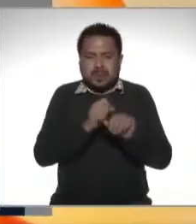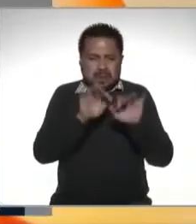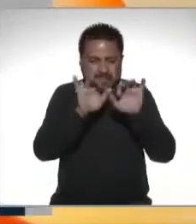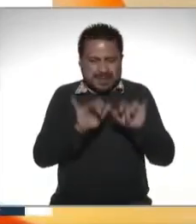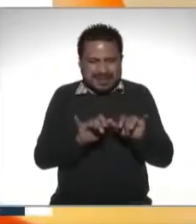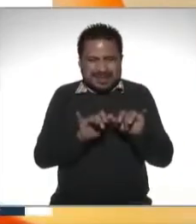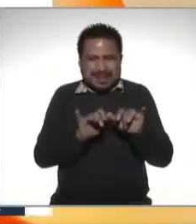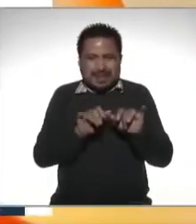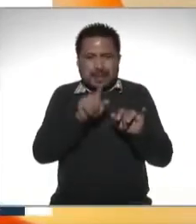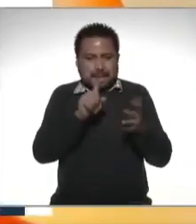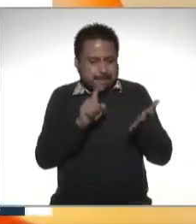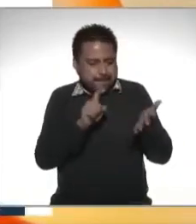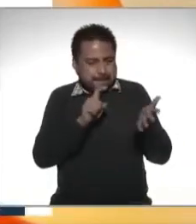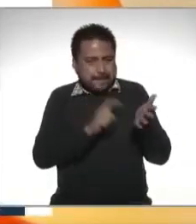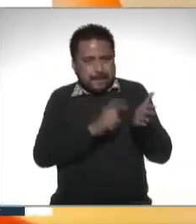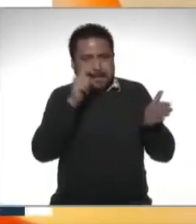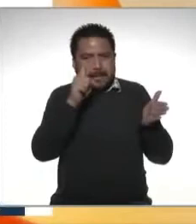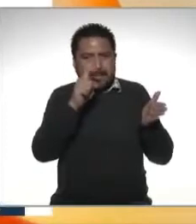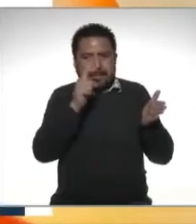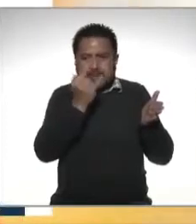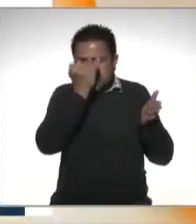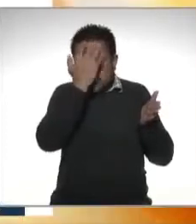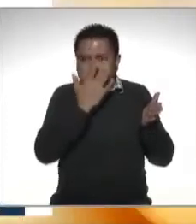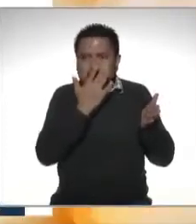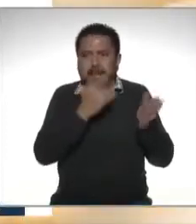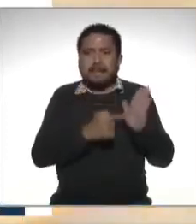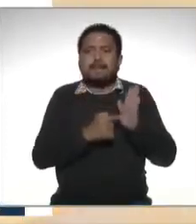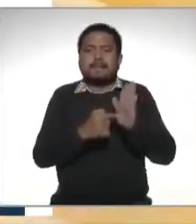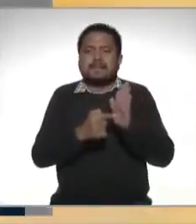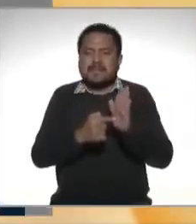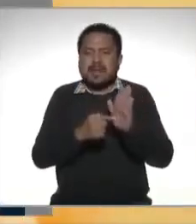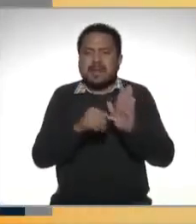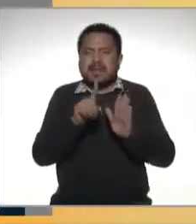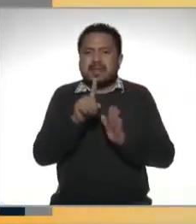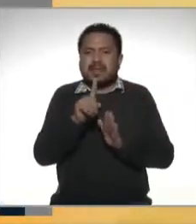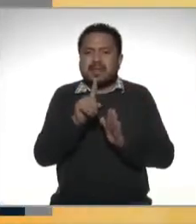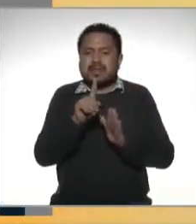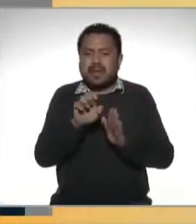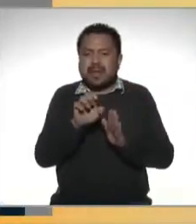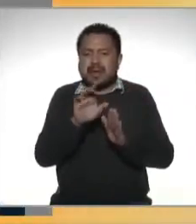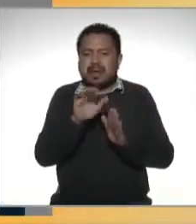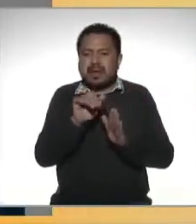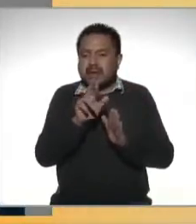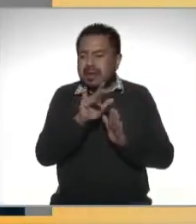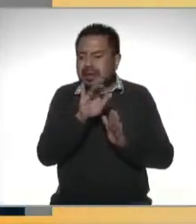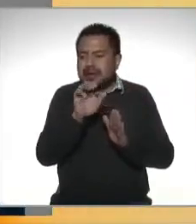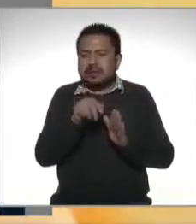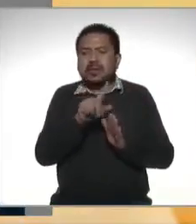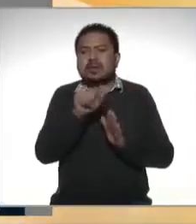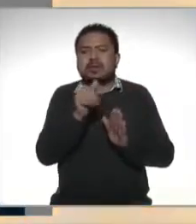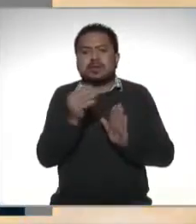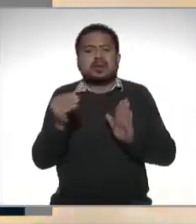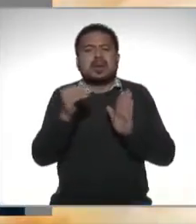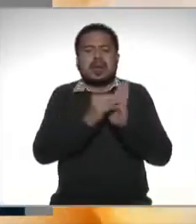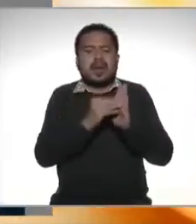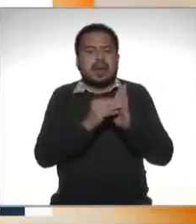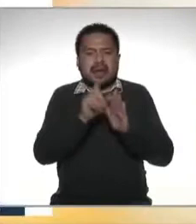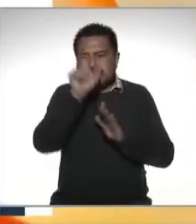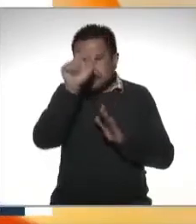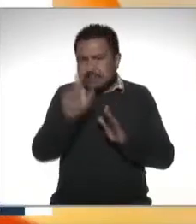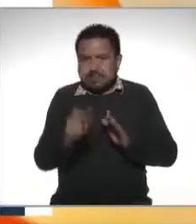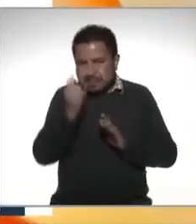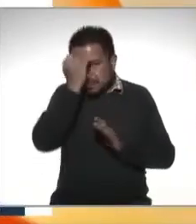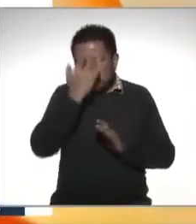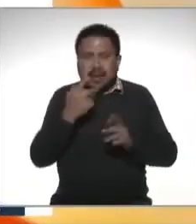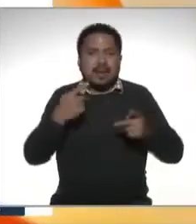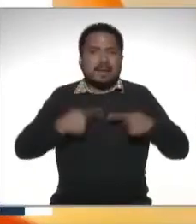le vamos a dar clic en el icono presentar declaración y ahí nos va a abrir el perfil del contribuyente vamos a